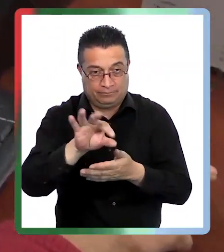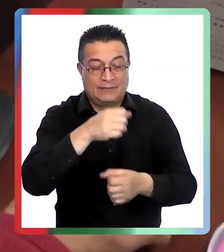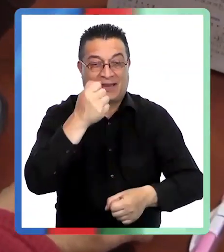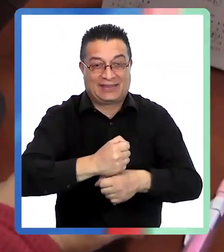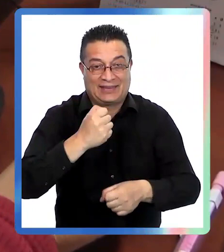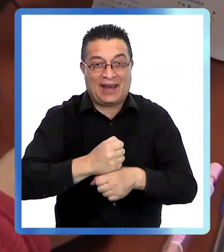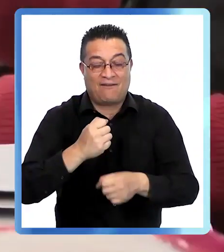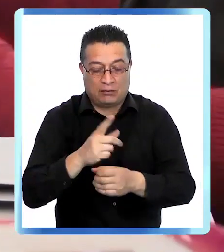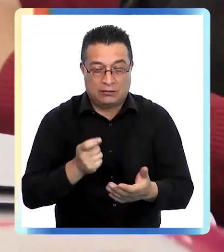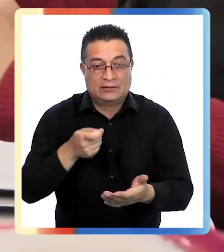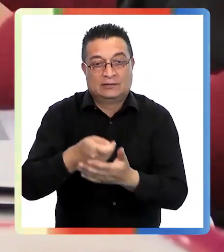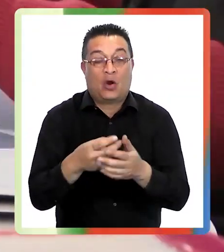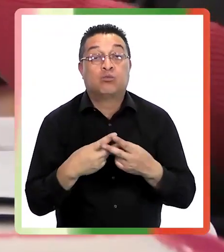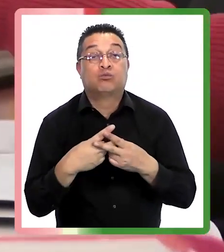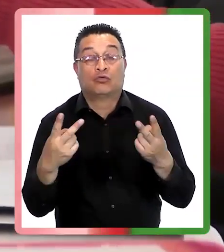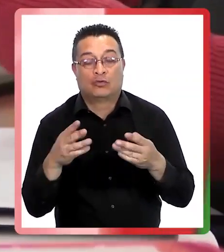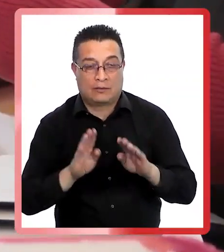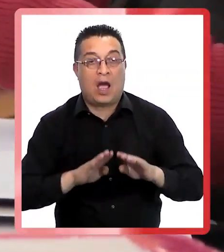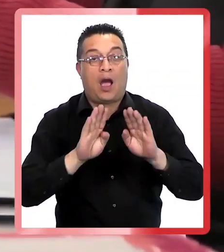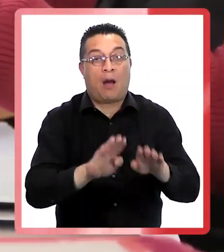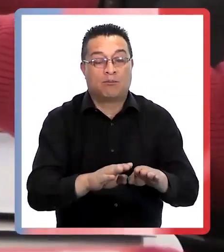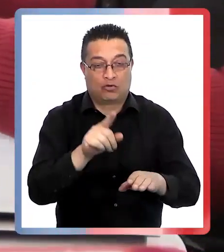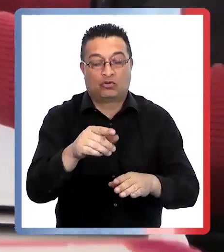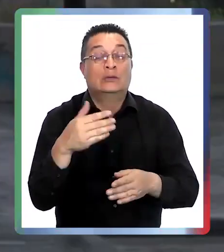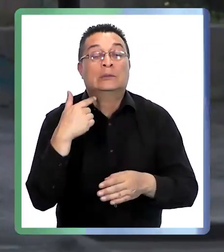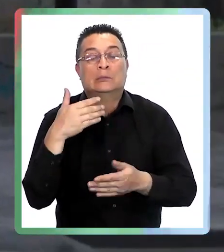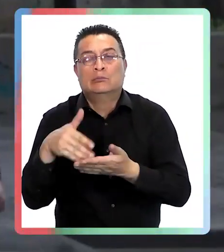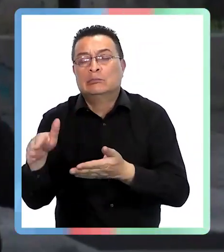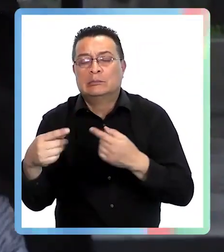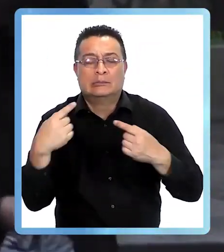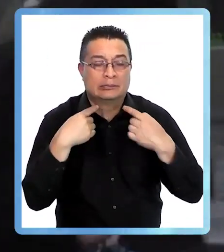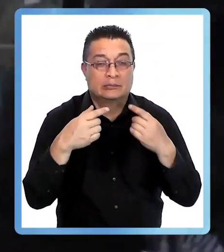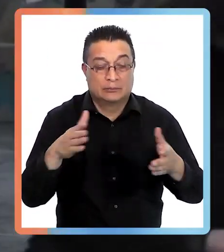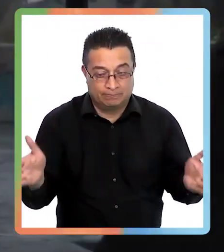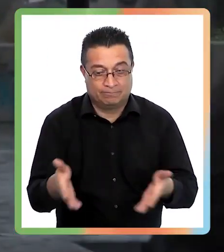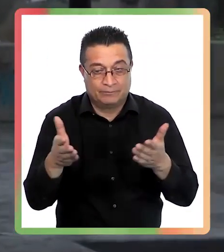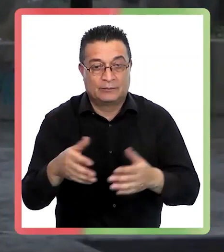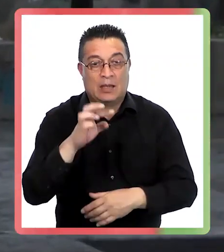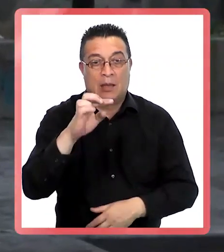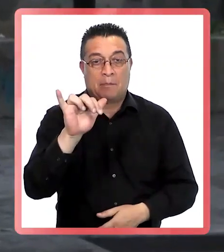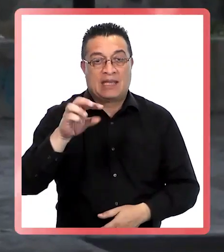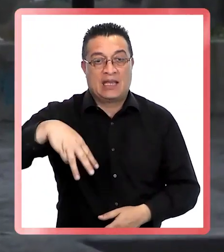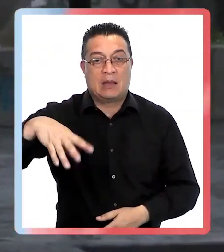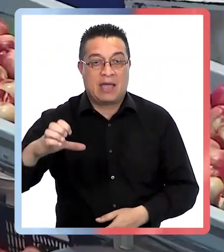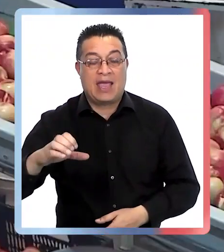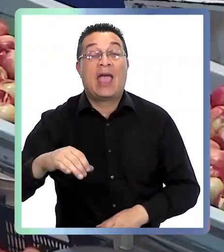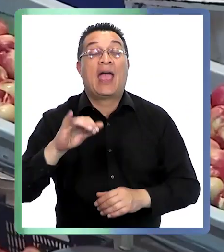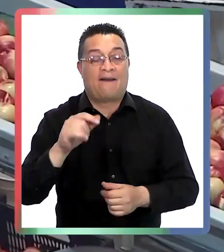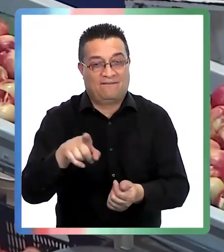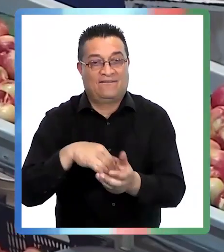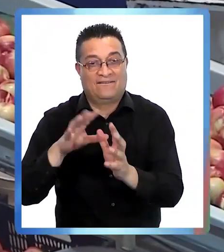pública, el apoyo a sectores rezagados, el impulso a las pequeñas y medianas empresas, a las familias y la protección